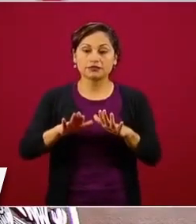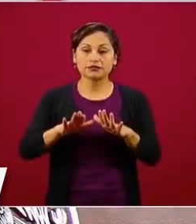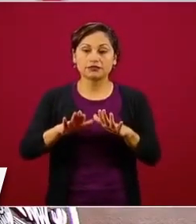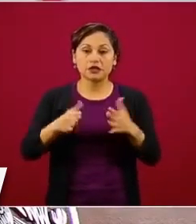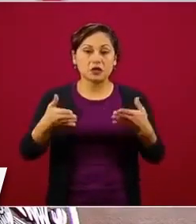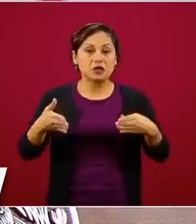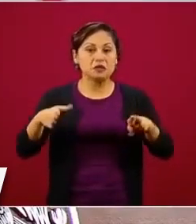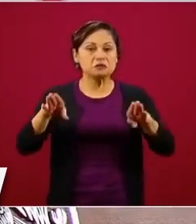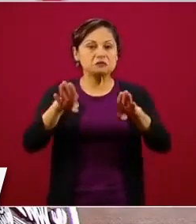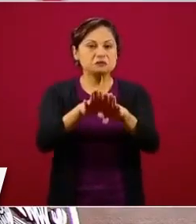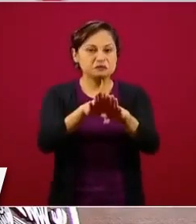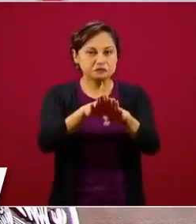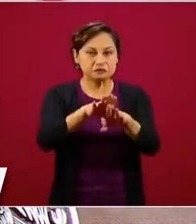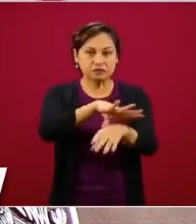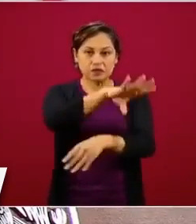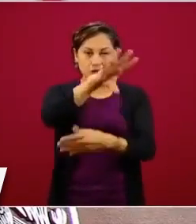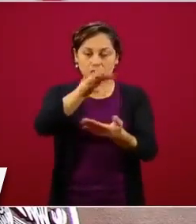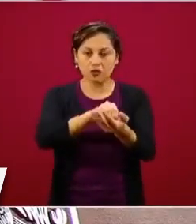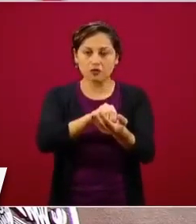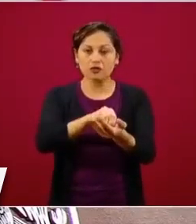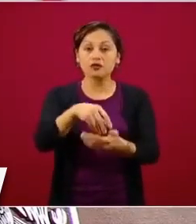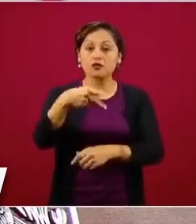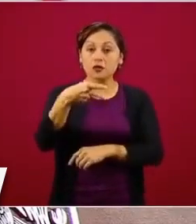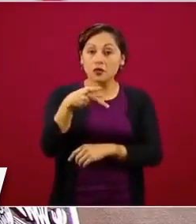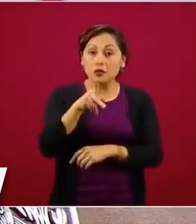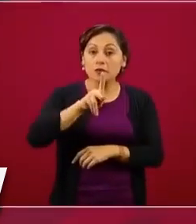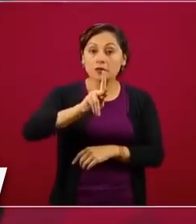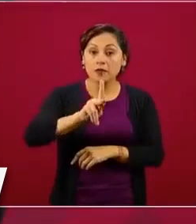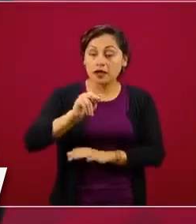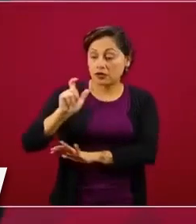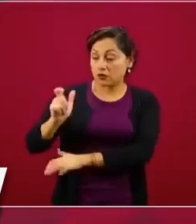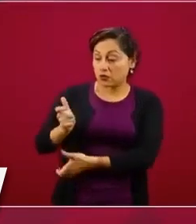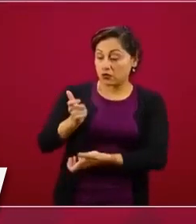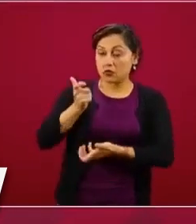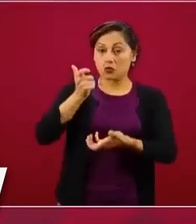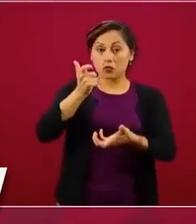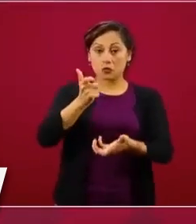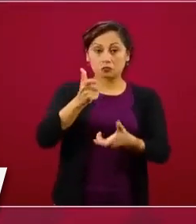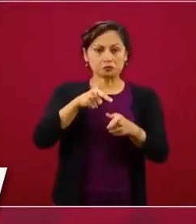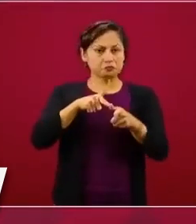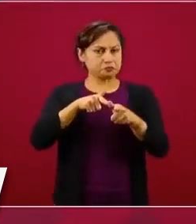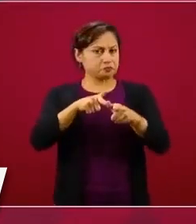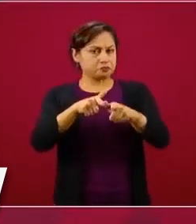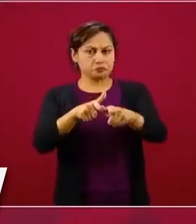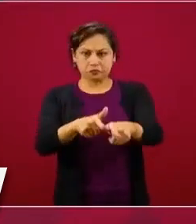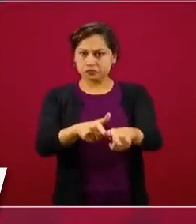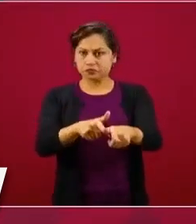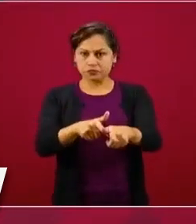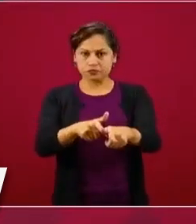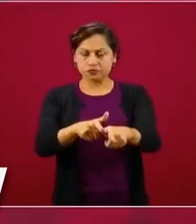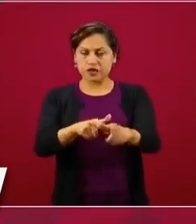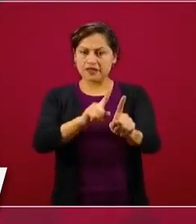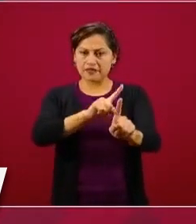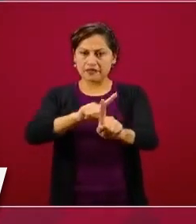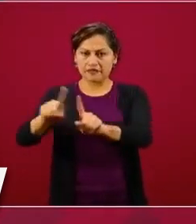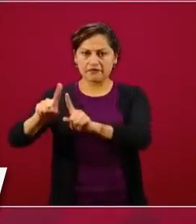No ha dejado de entregarse el presupuesto a las dependencias